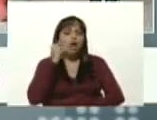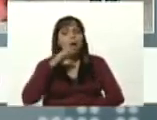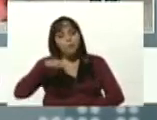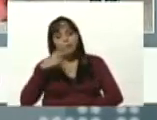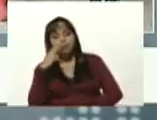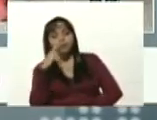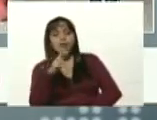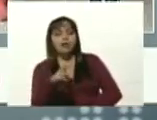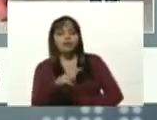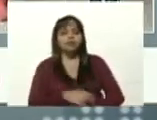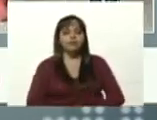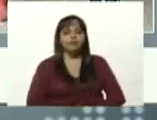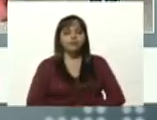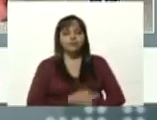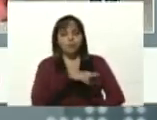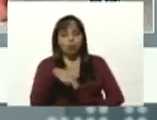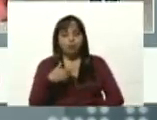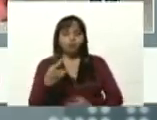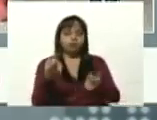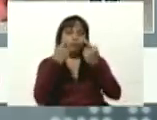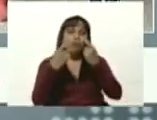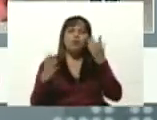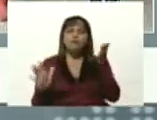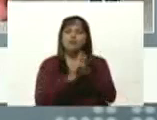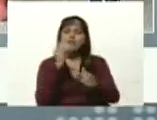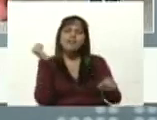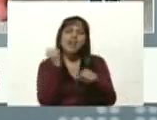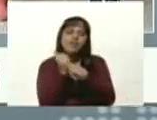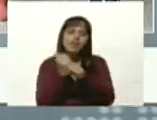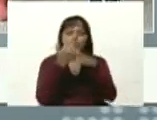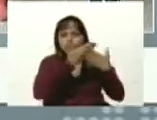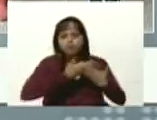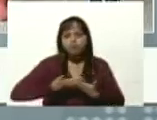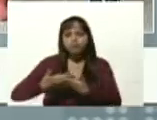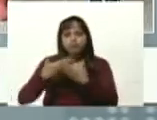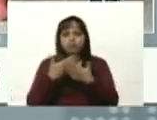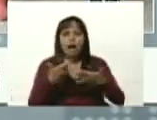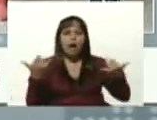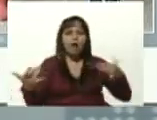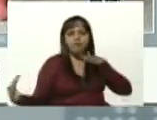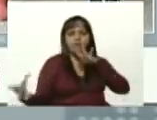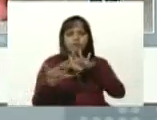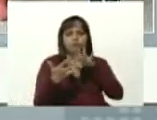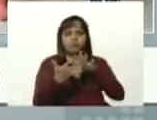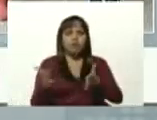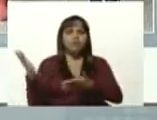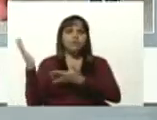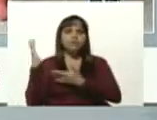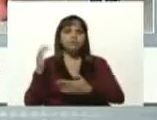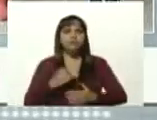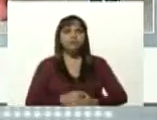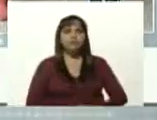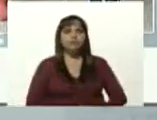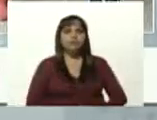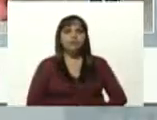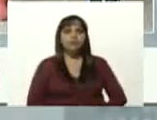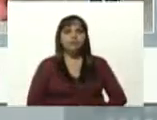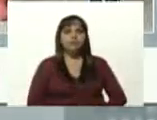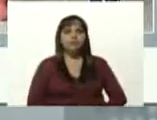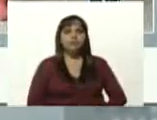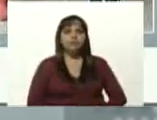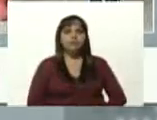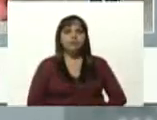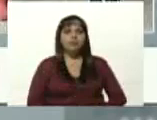que lo formamos en el trabajo, en el estudio. Vamos a darle paso, me dicen aquí, a Domiciano.